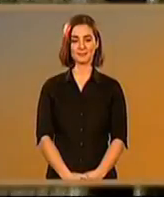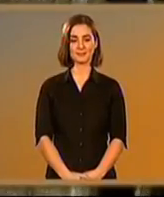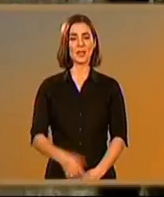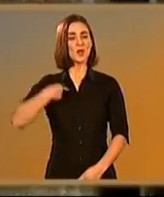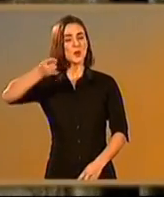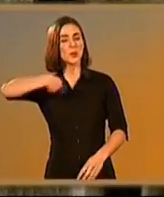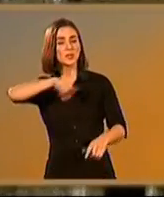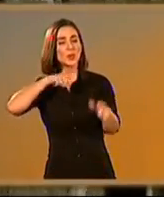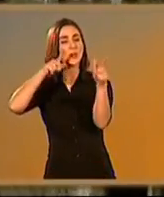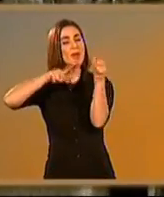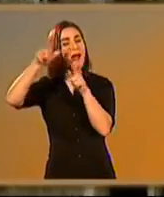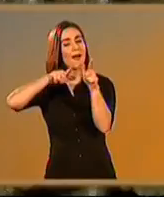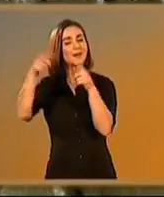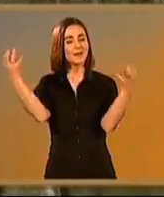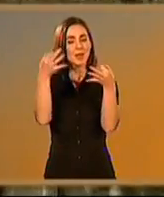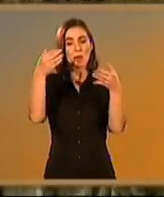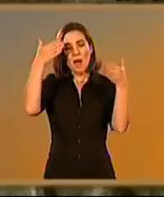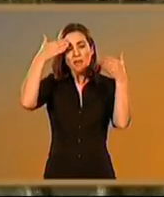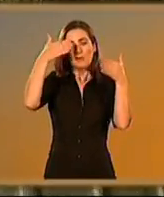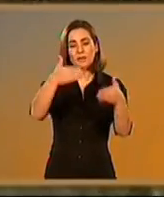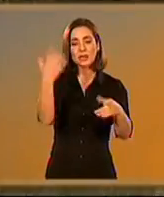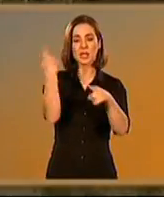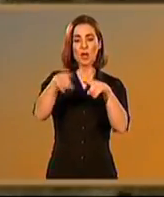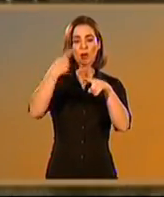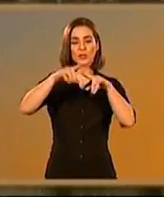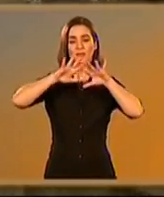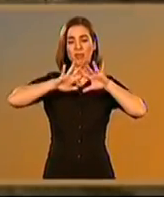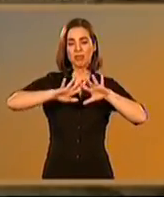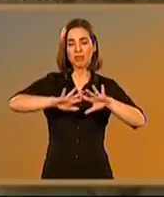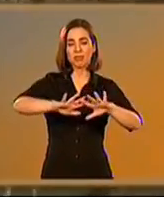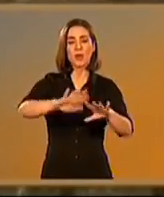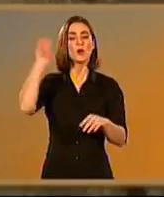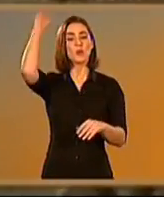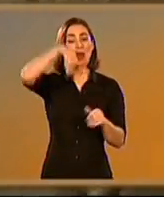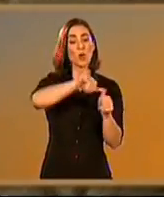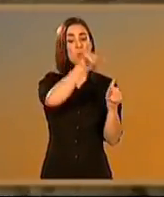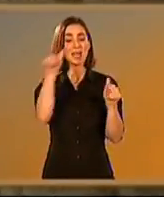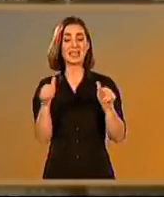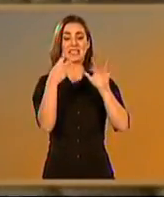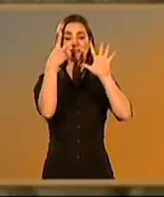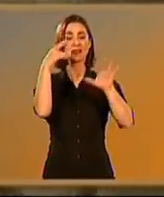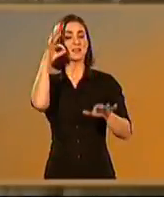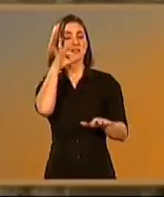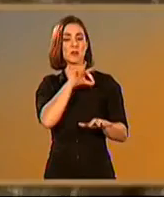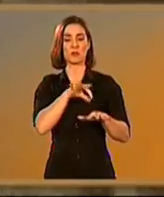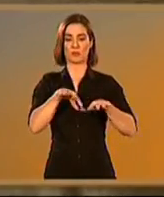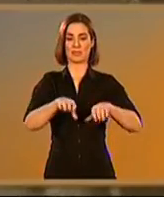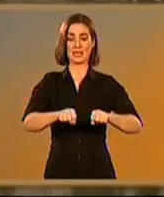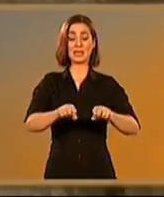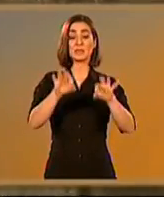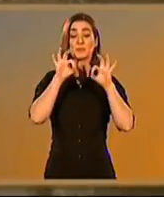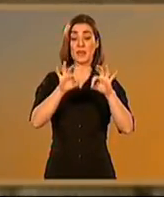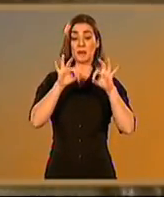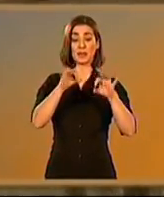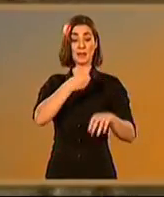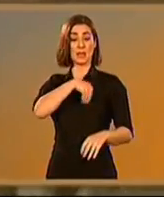El nuestro es un viaje marcado por las huellas que Roma dejaría tras siete siglos de conquista, convivencia y romanización